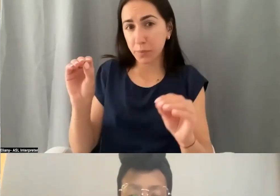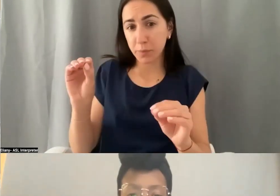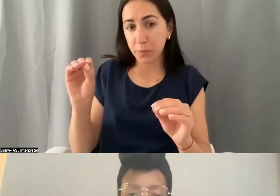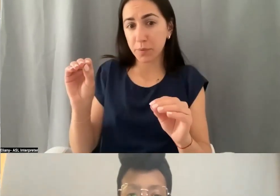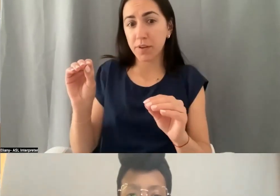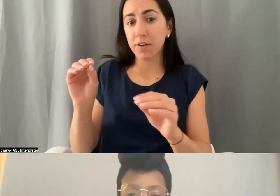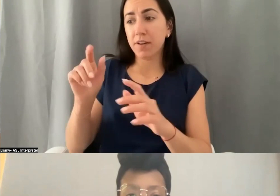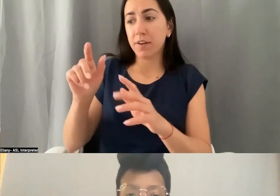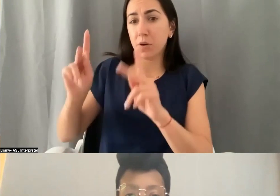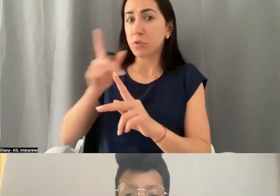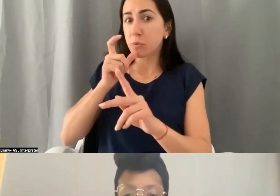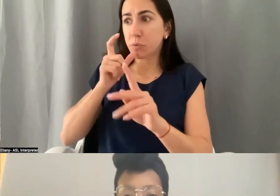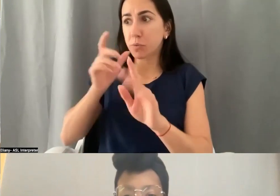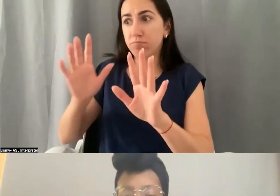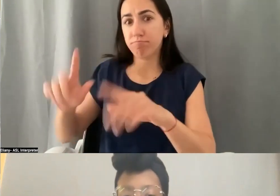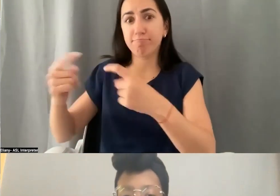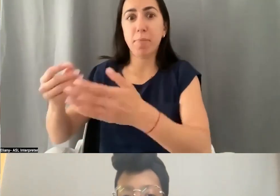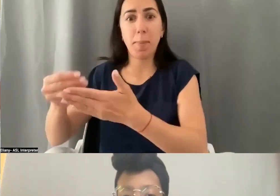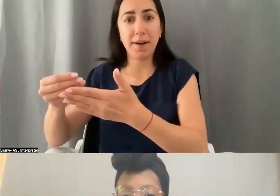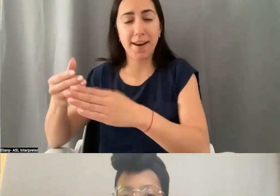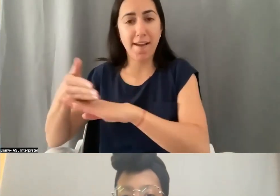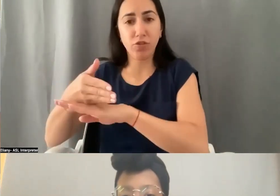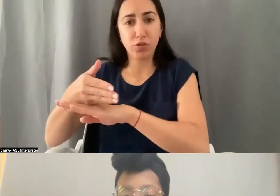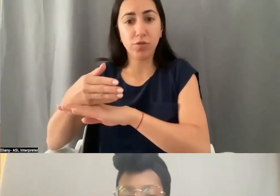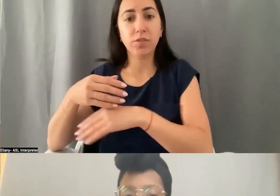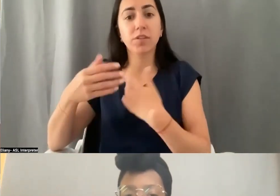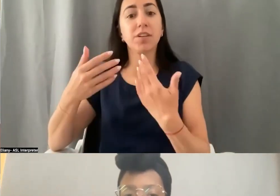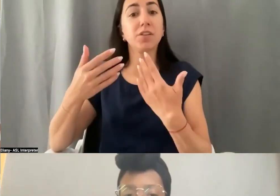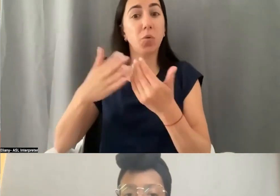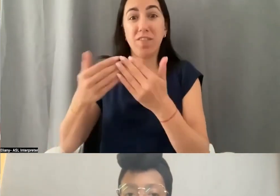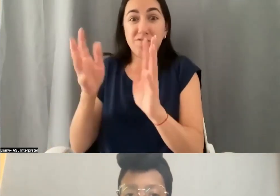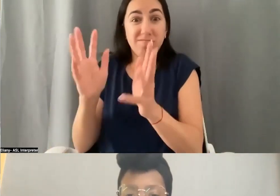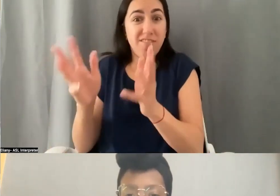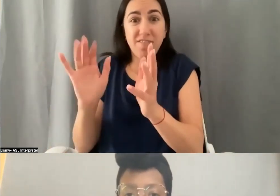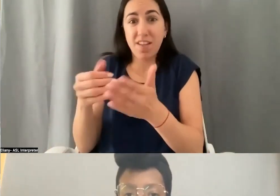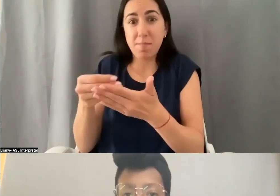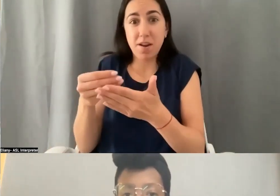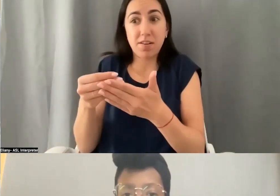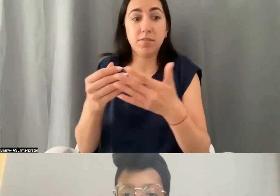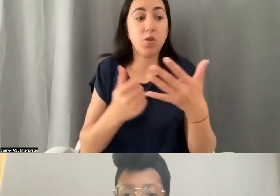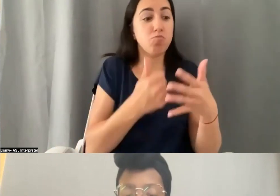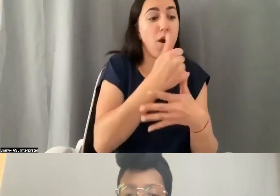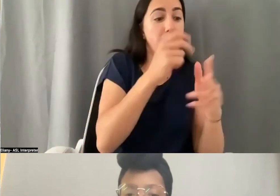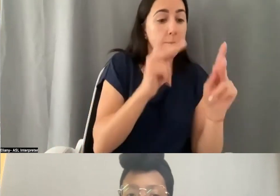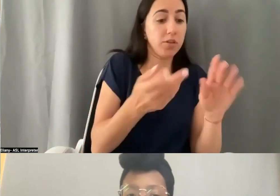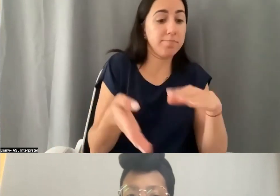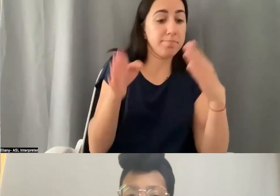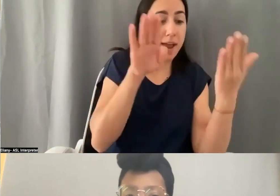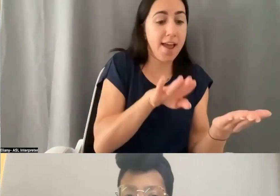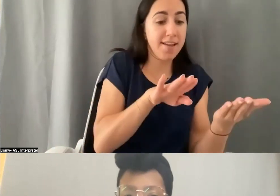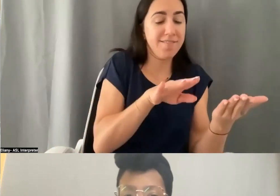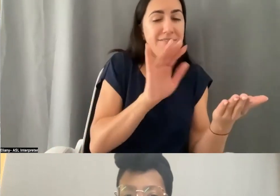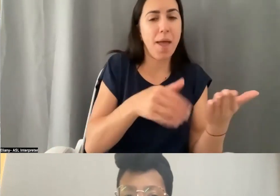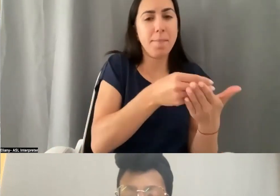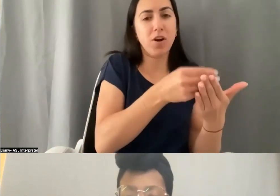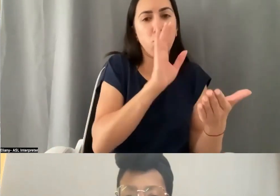el embargo. Es importante siempre tener la otra capa de beneficiario, porque lo que se quede ahí, cuando el